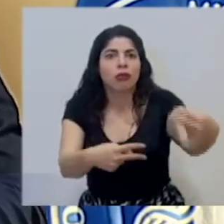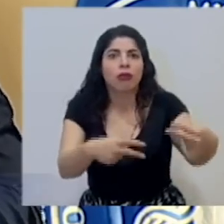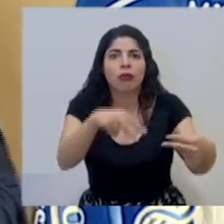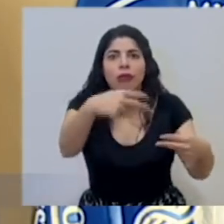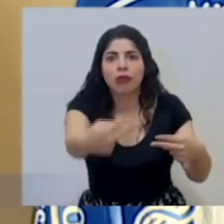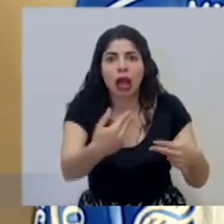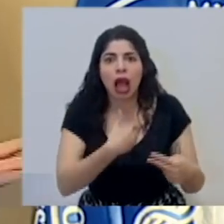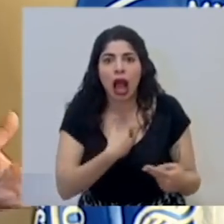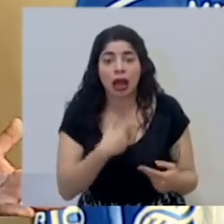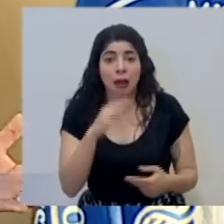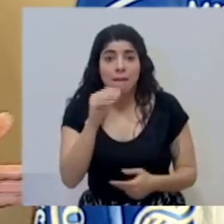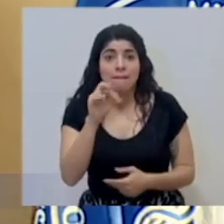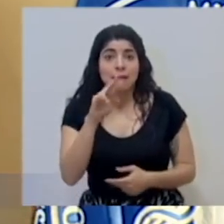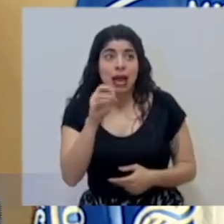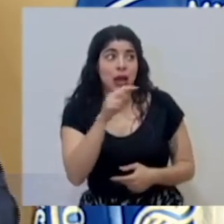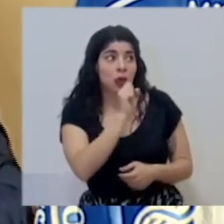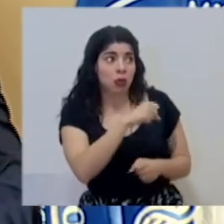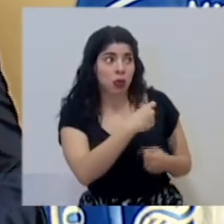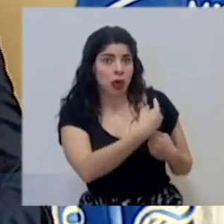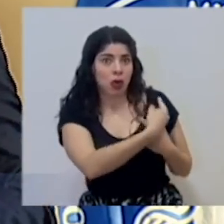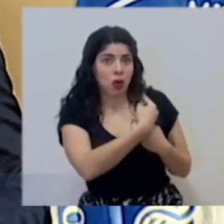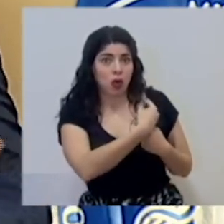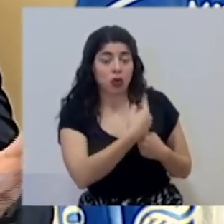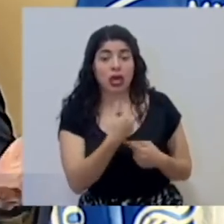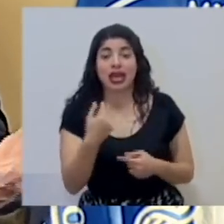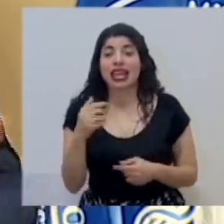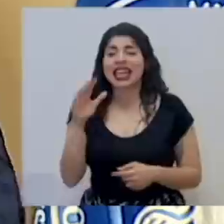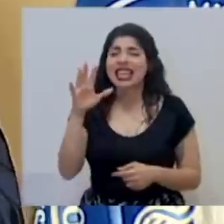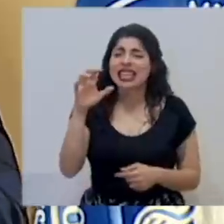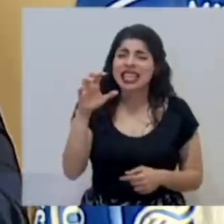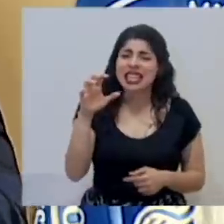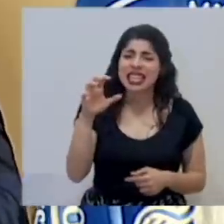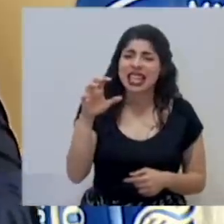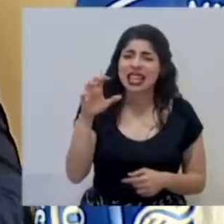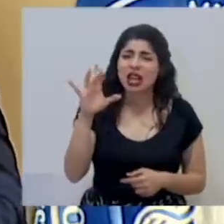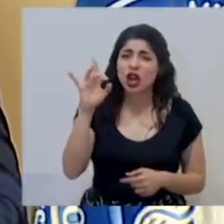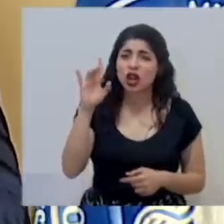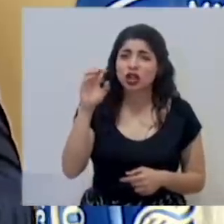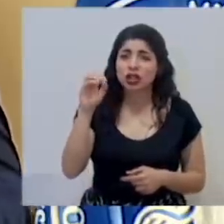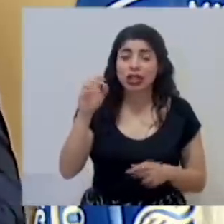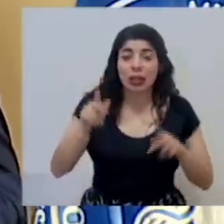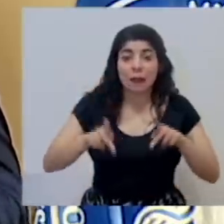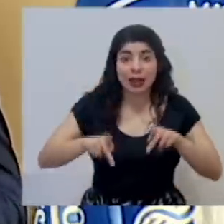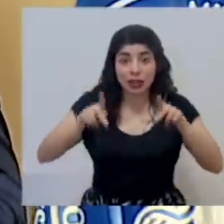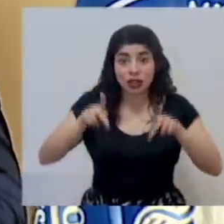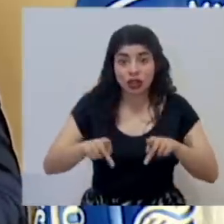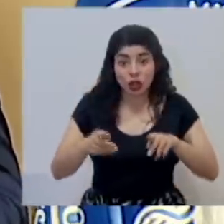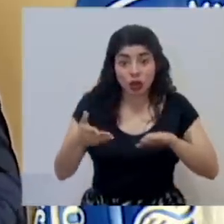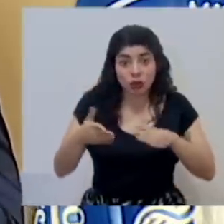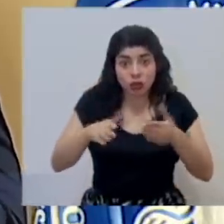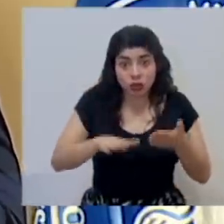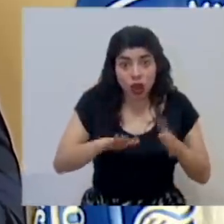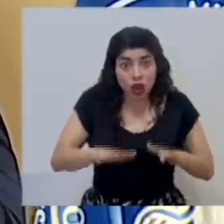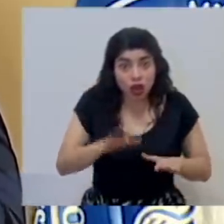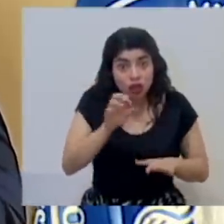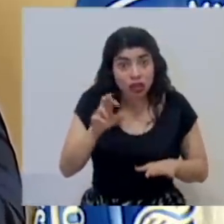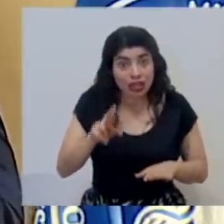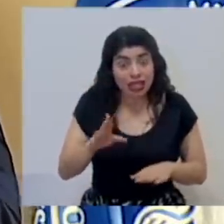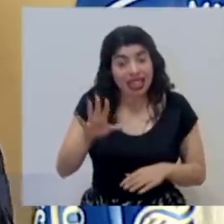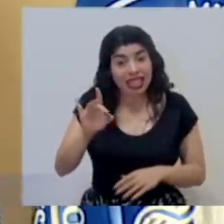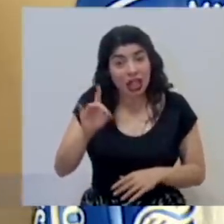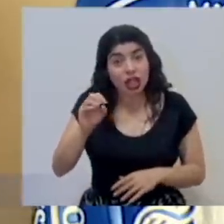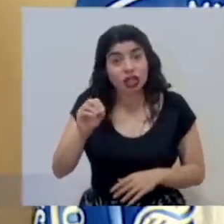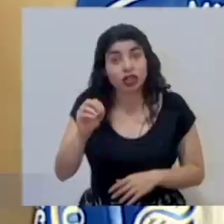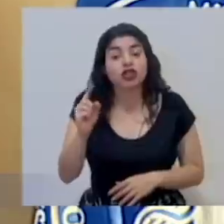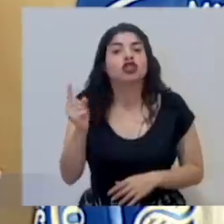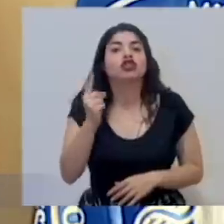De hecho, y Mario puede corregir ese dato, de las 580 personas que han fallecido, en el caso de Costa Rica,